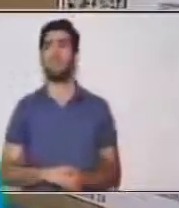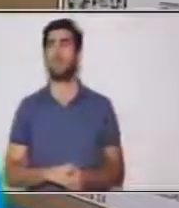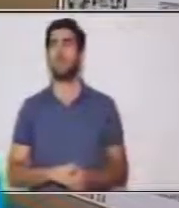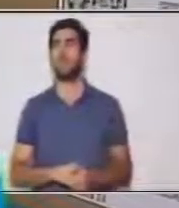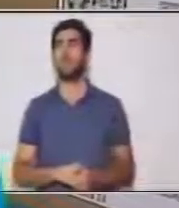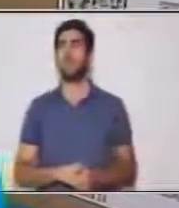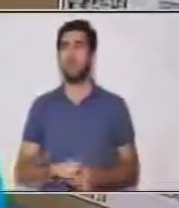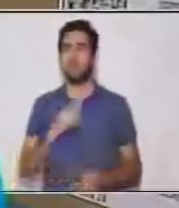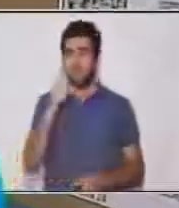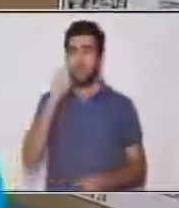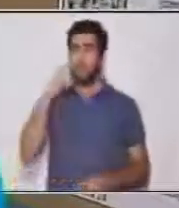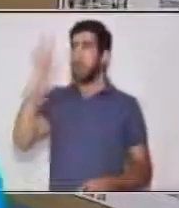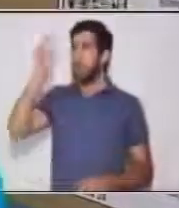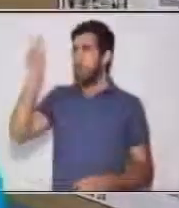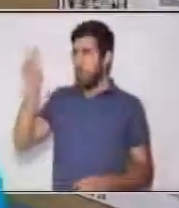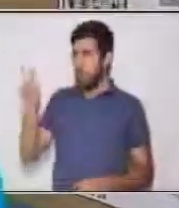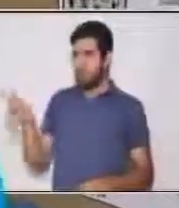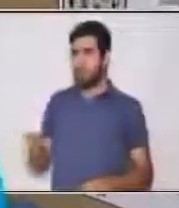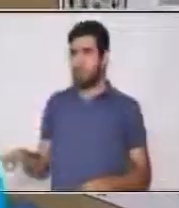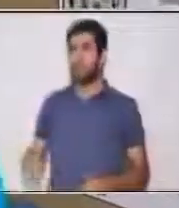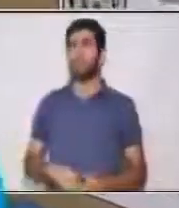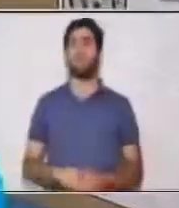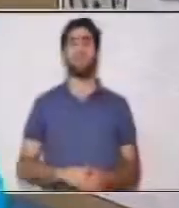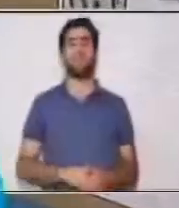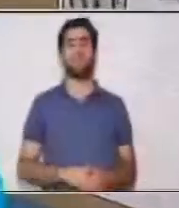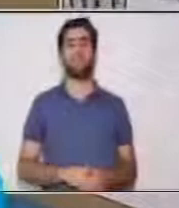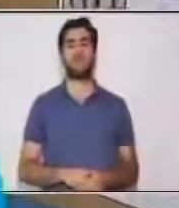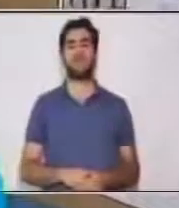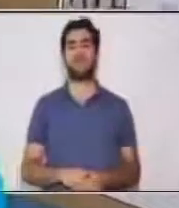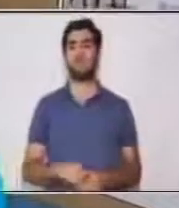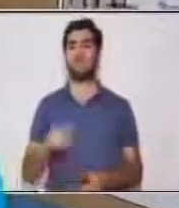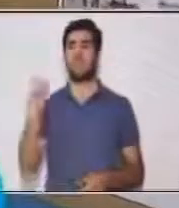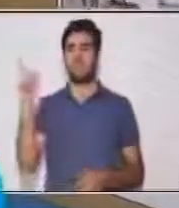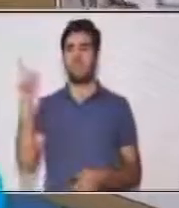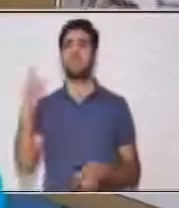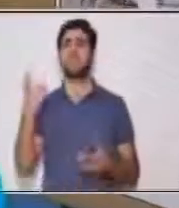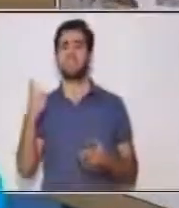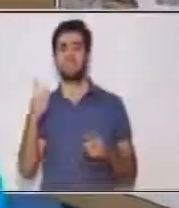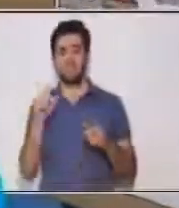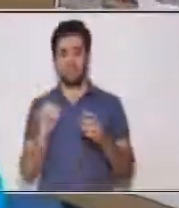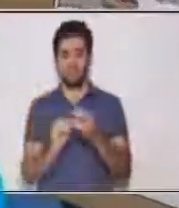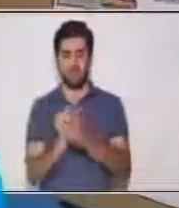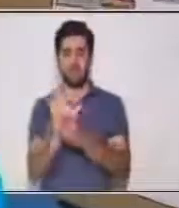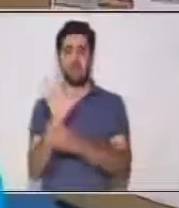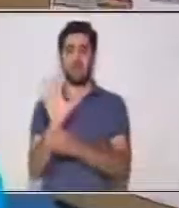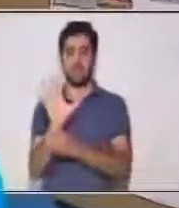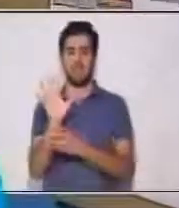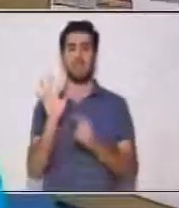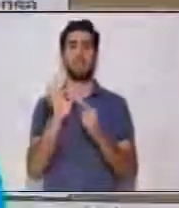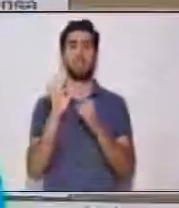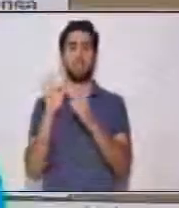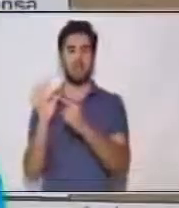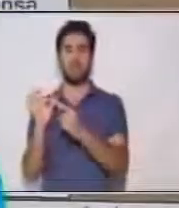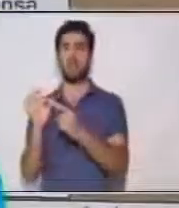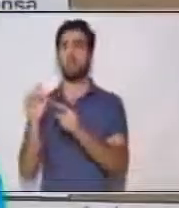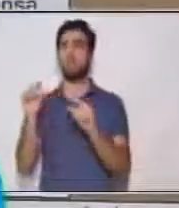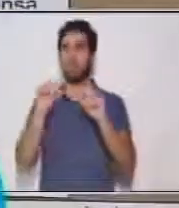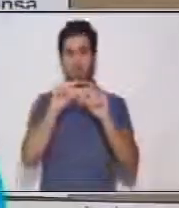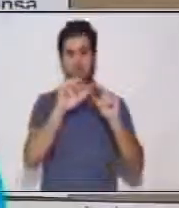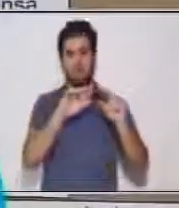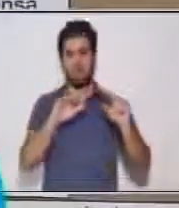Leamos, dice, es una orquídea, Esquineri holicaste virginalis.